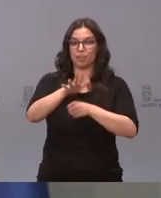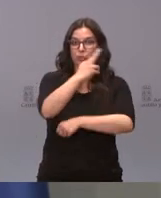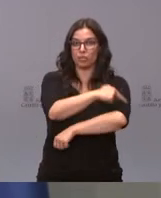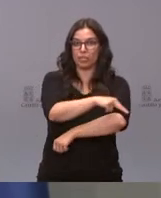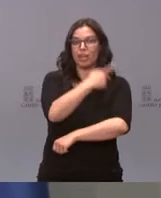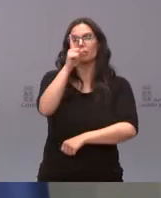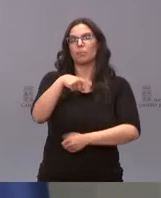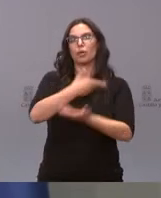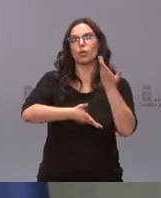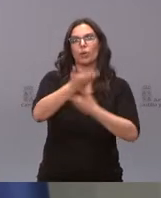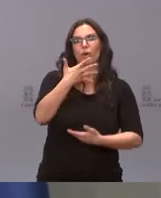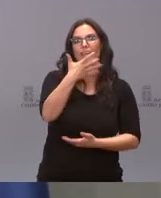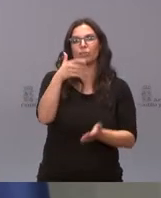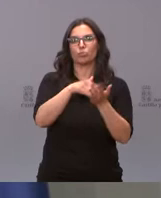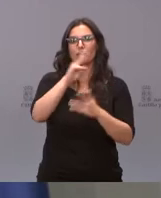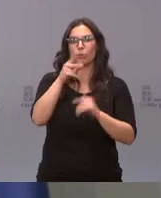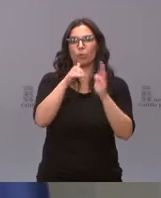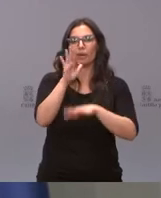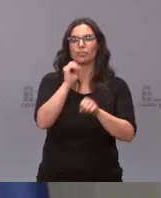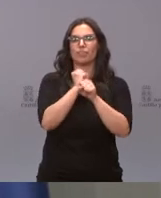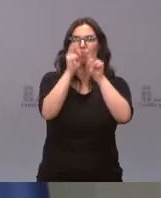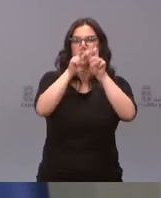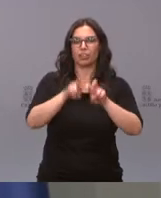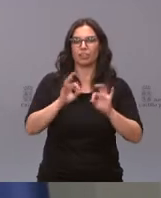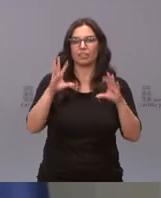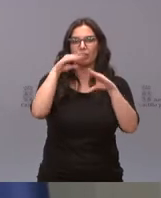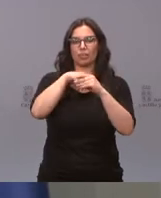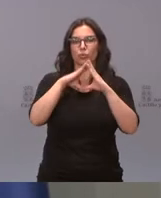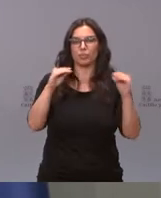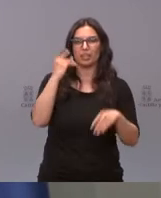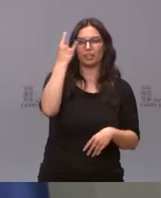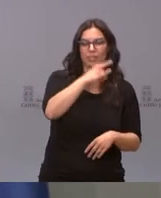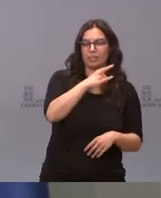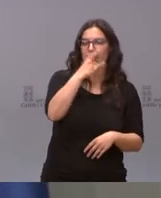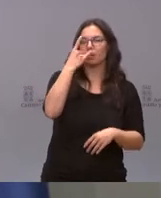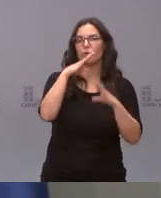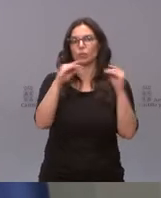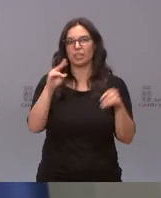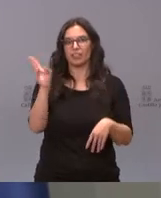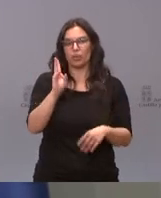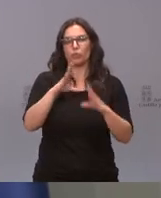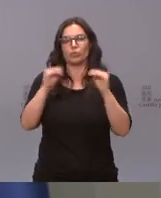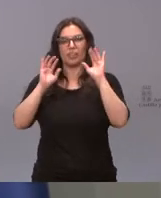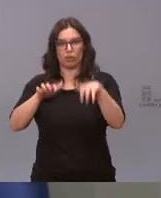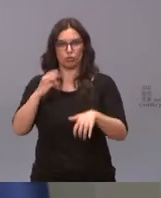se colabora con más de medio millón de euros con la labor investigadora de las universidades de Valladolid, Salamanca y León,